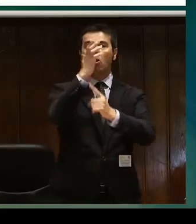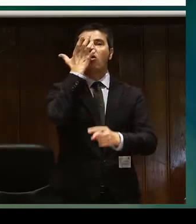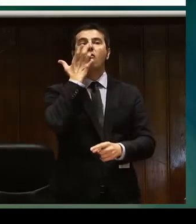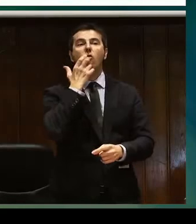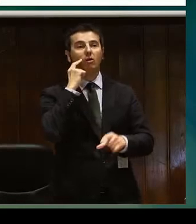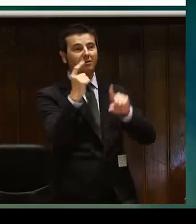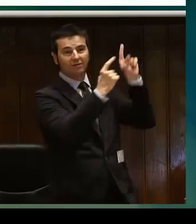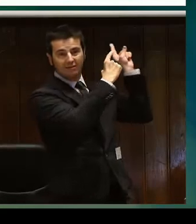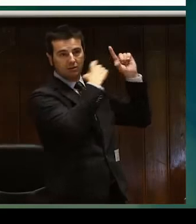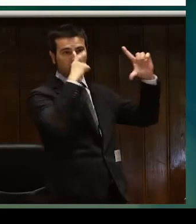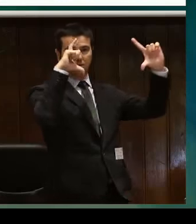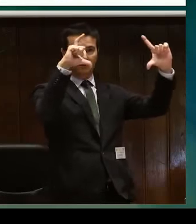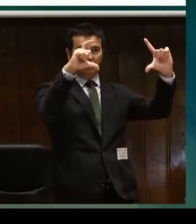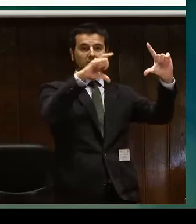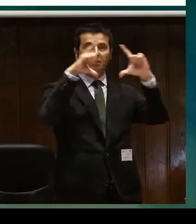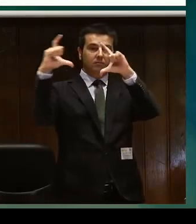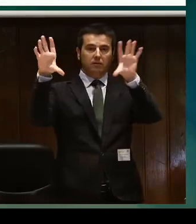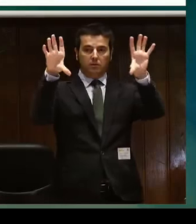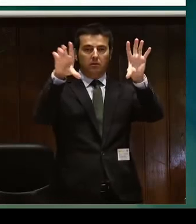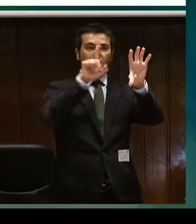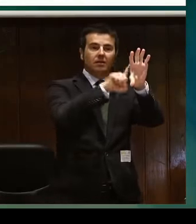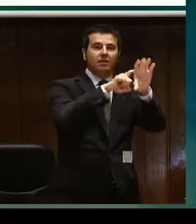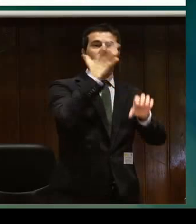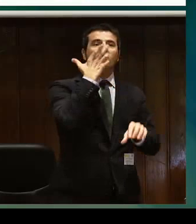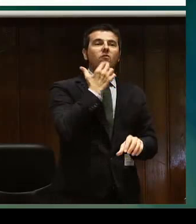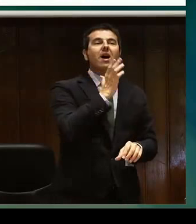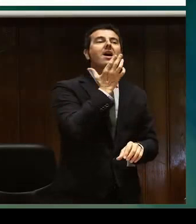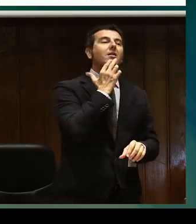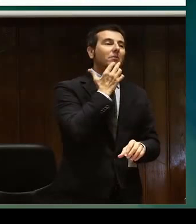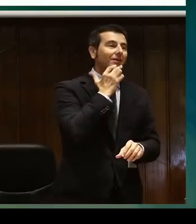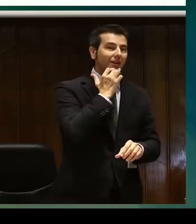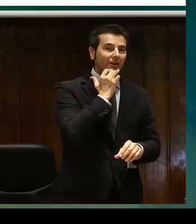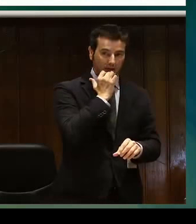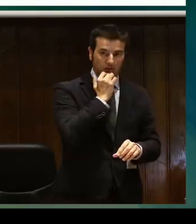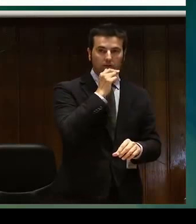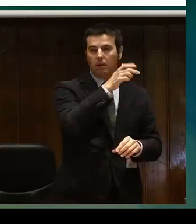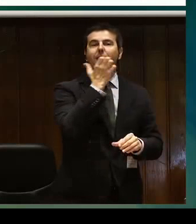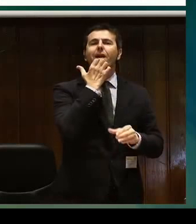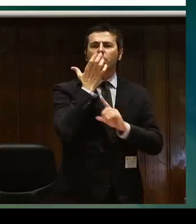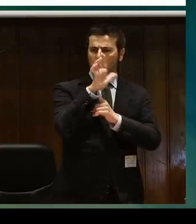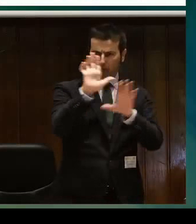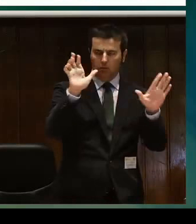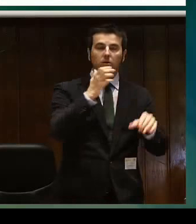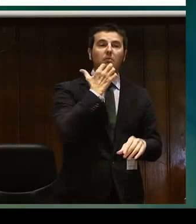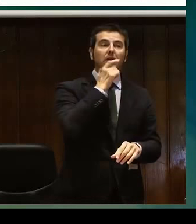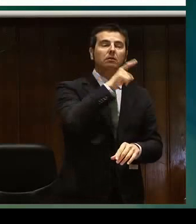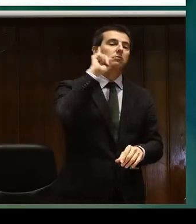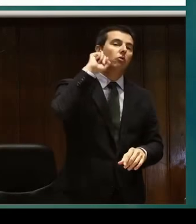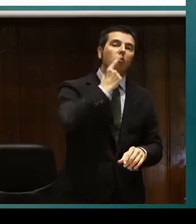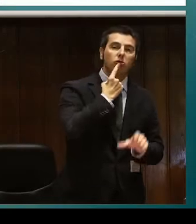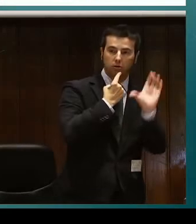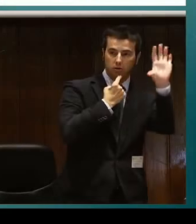Un ejemplo con colores podría ser este que veis en la diapositiva, en el que en un lado tenemos un círculo de color amarillo.